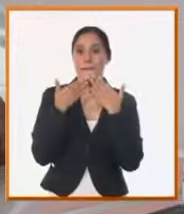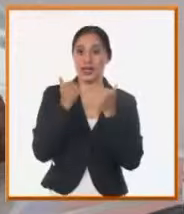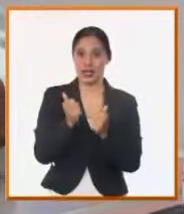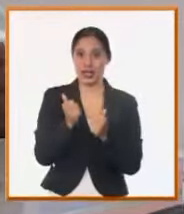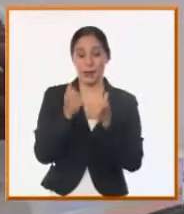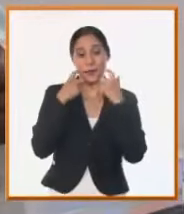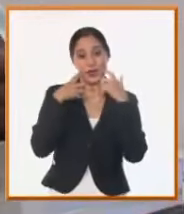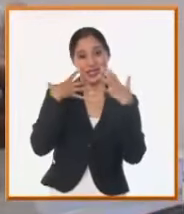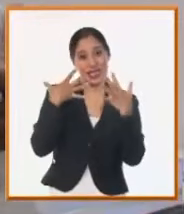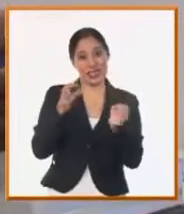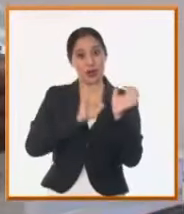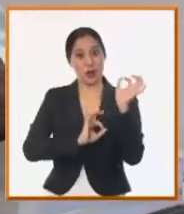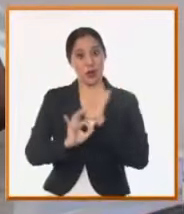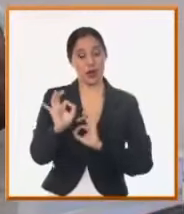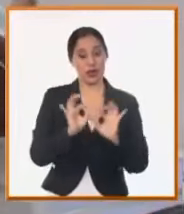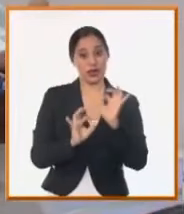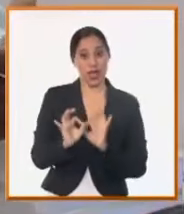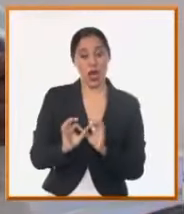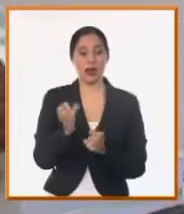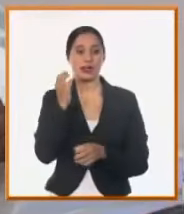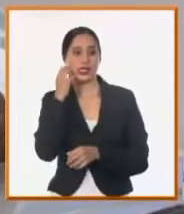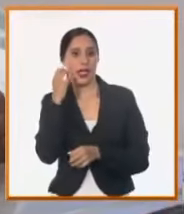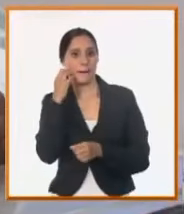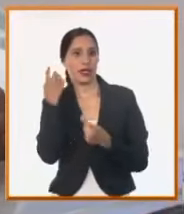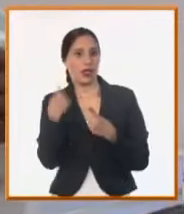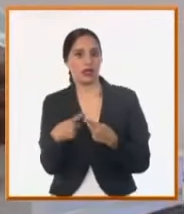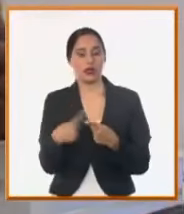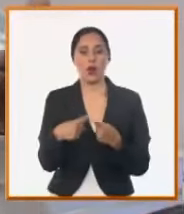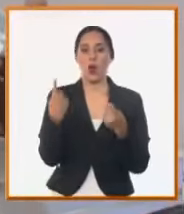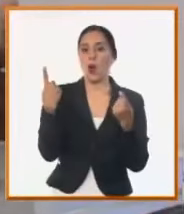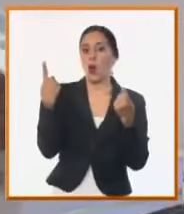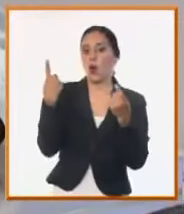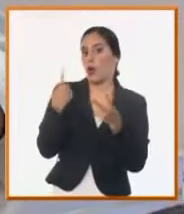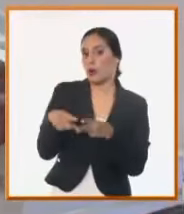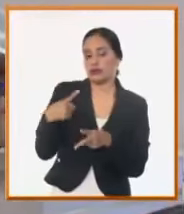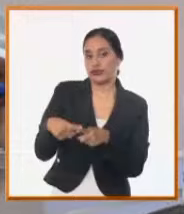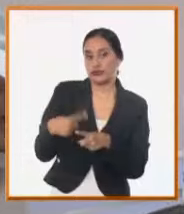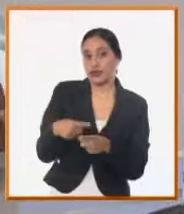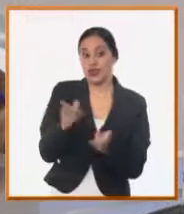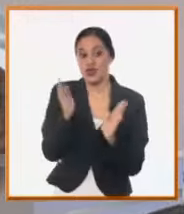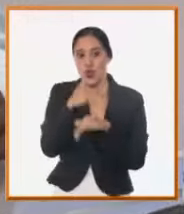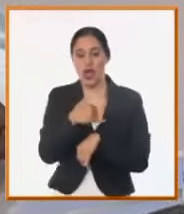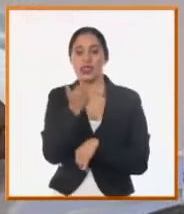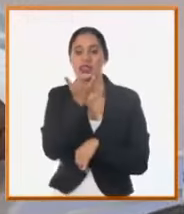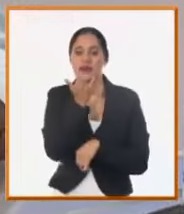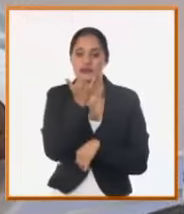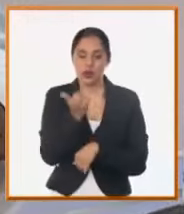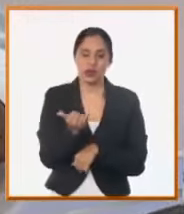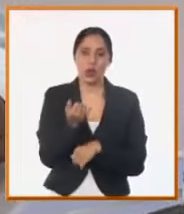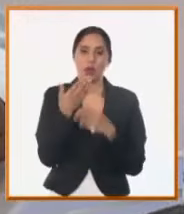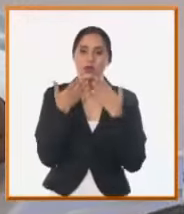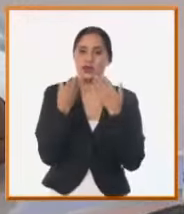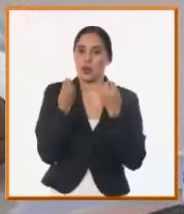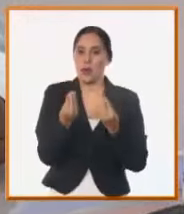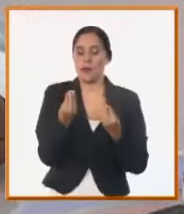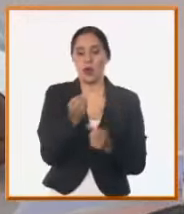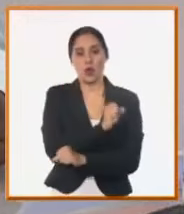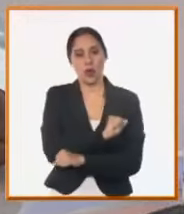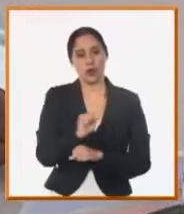el acceso a los millóns por el cemento a los asfaltos y muchas veces se dificulta lograr restablecer las condiciones